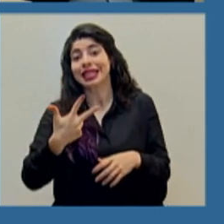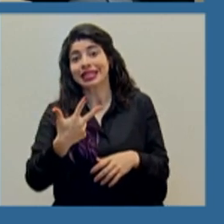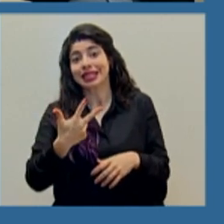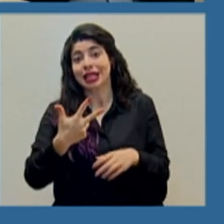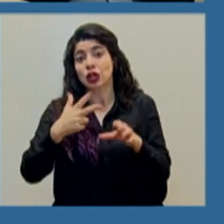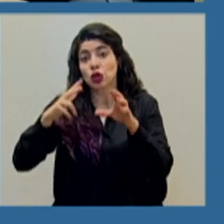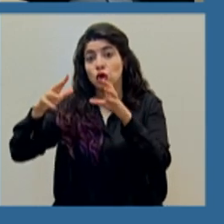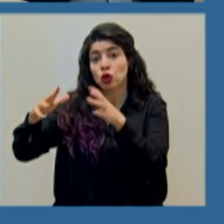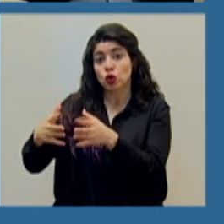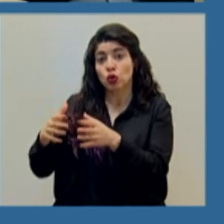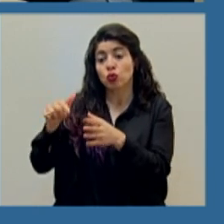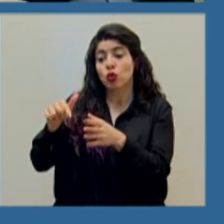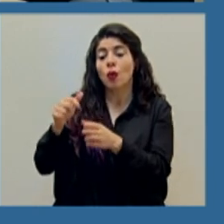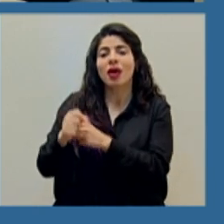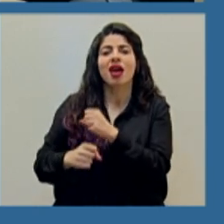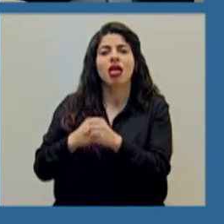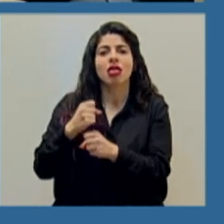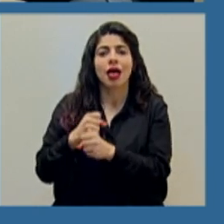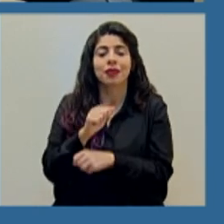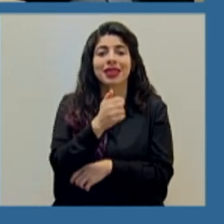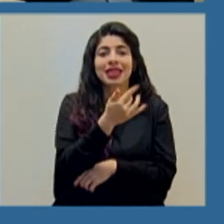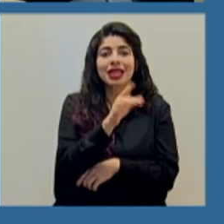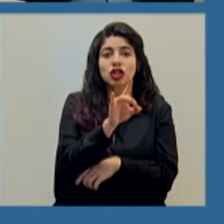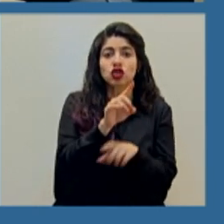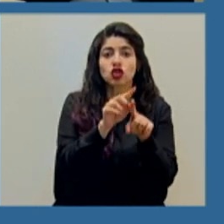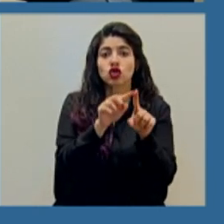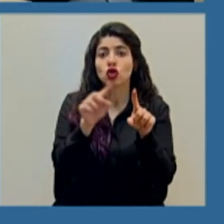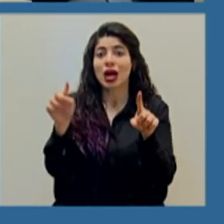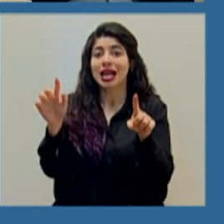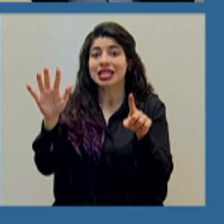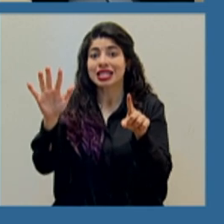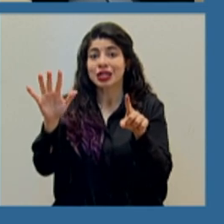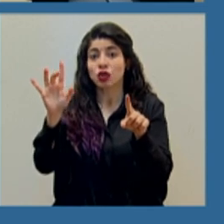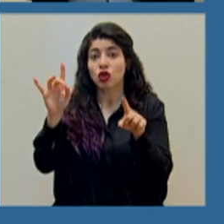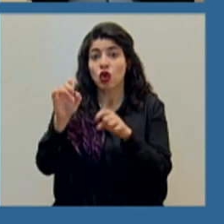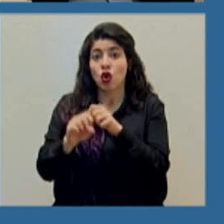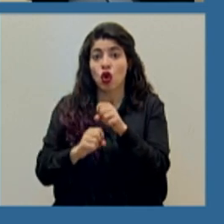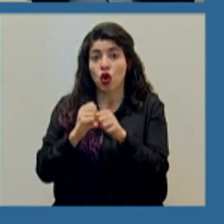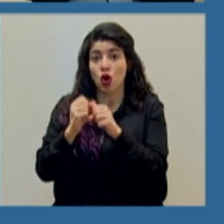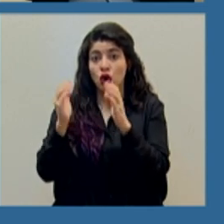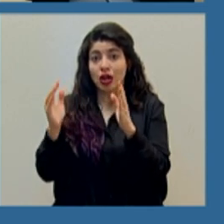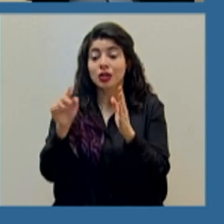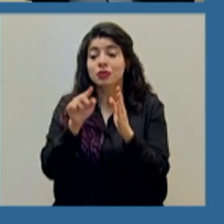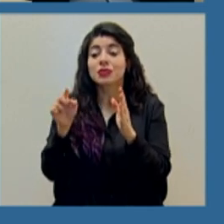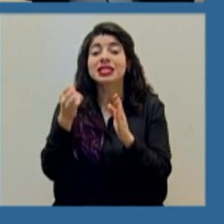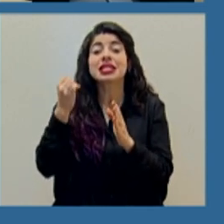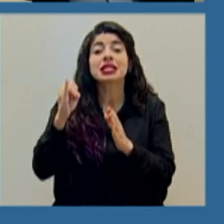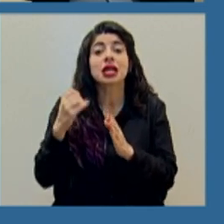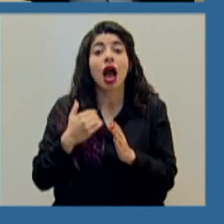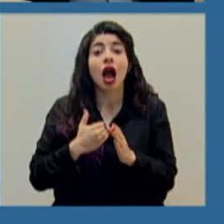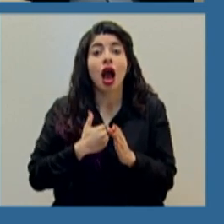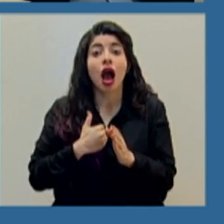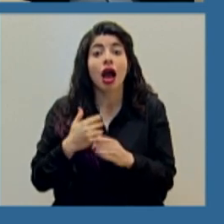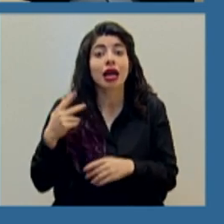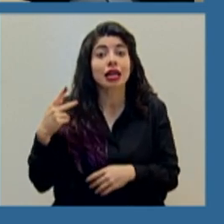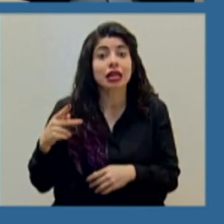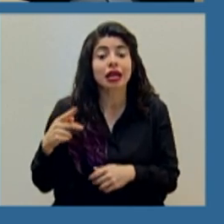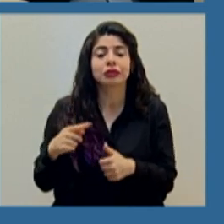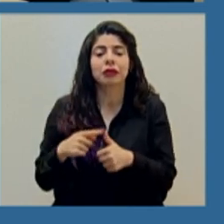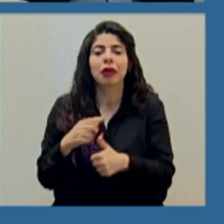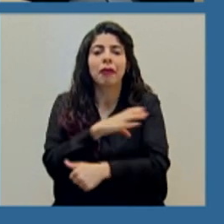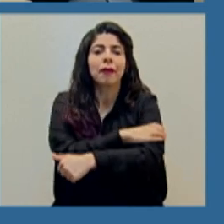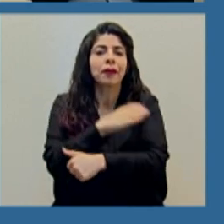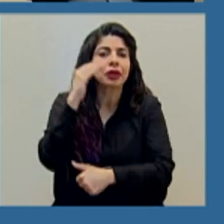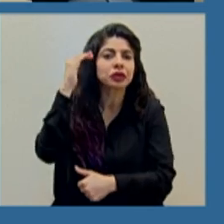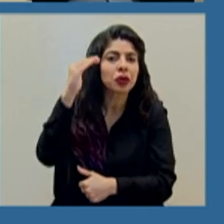que están en un rango de edad entre los 18 y los 58 años que presenten algún factor de riesgo, tal como hipertensión